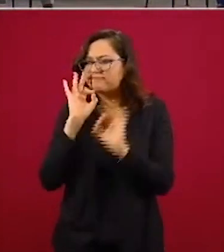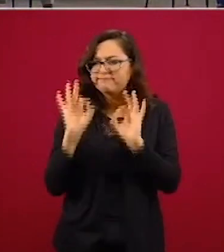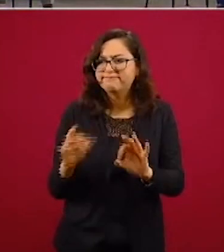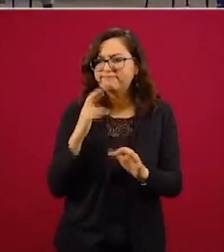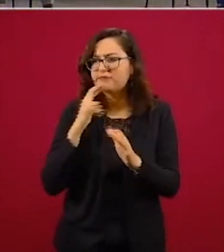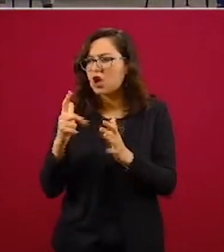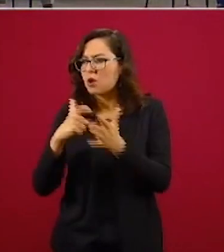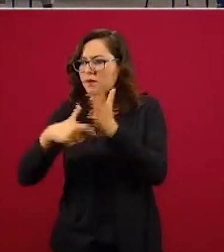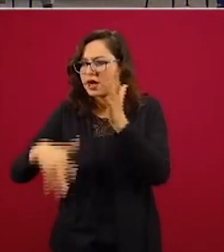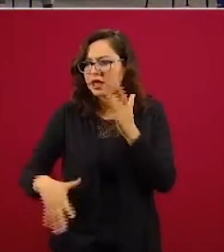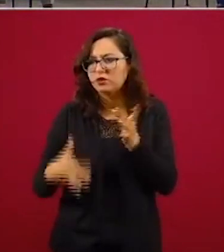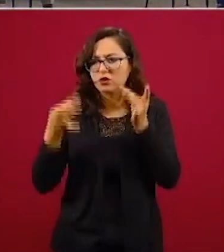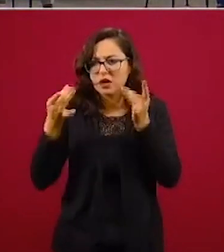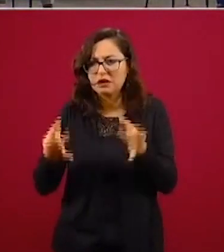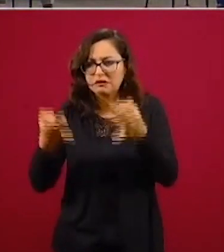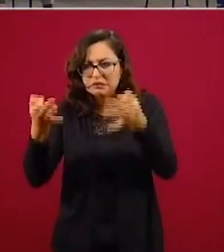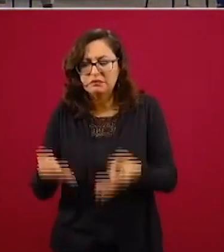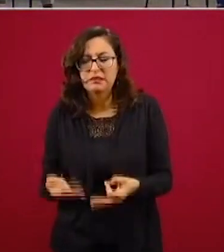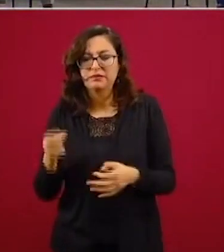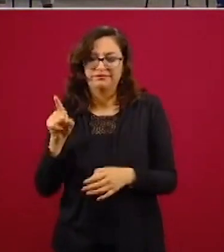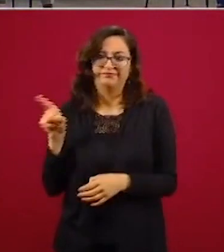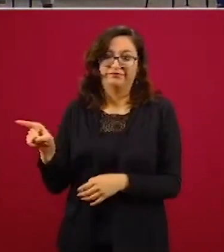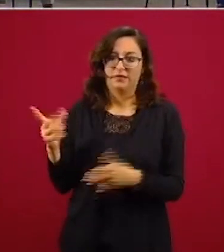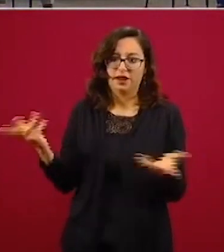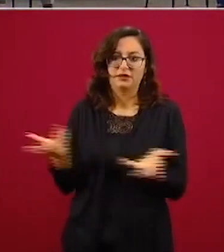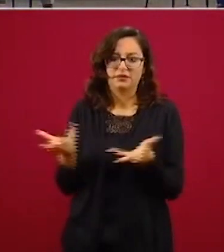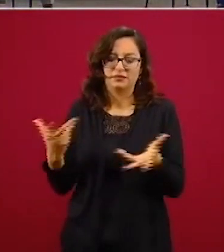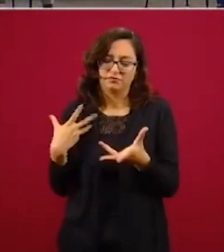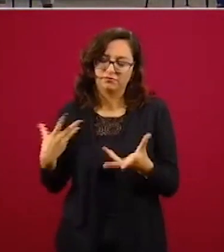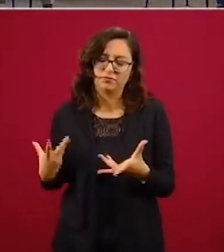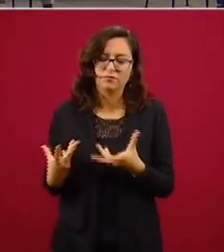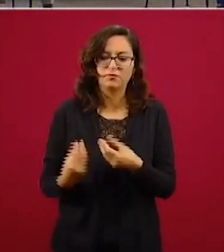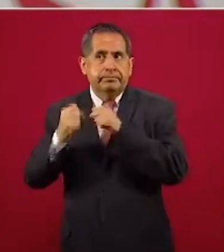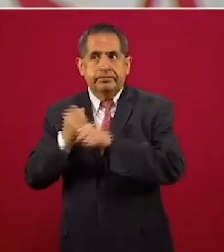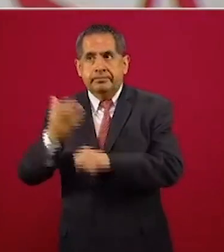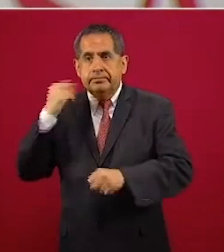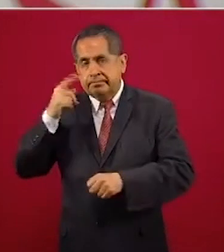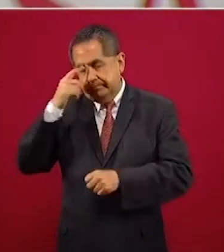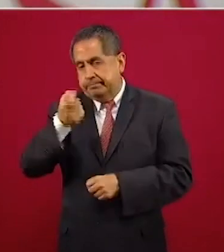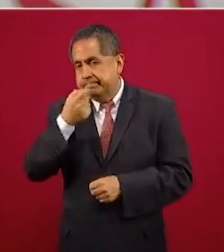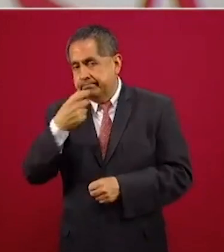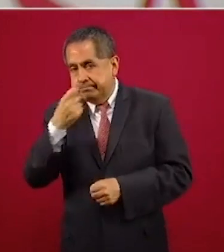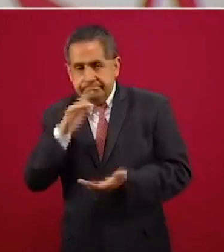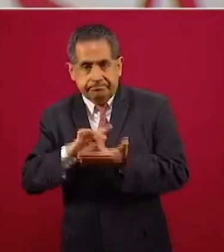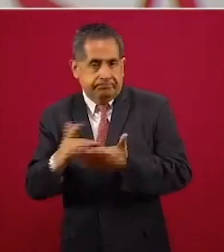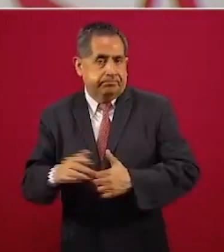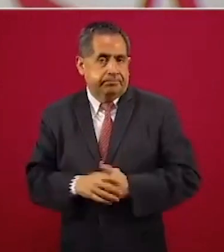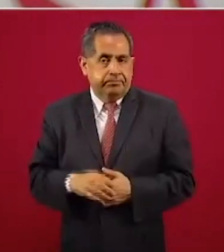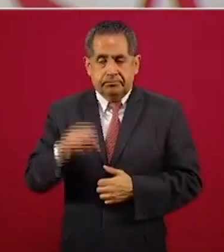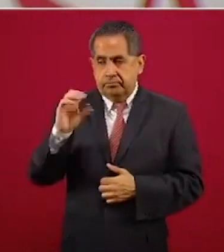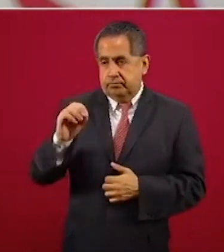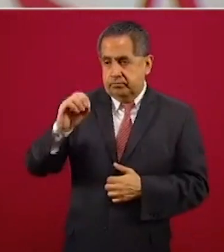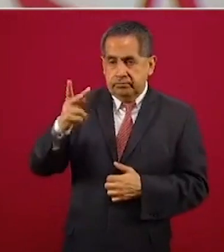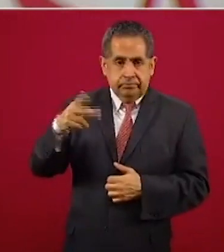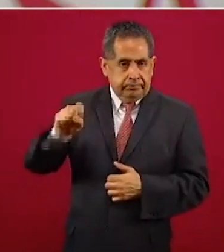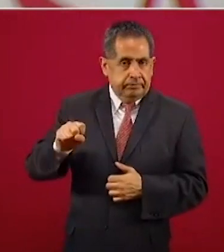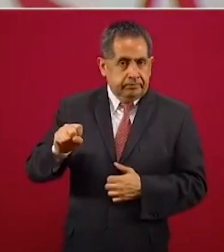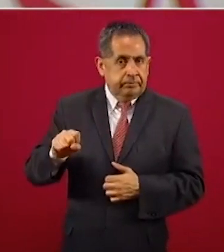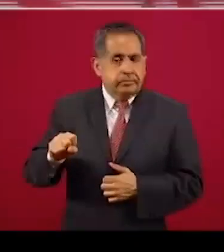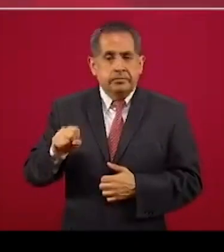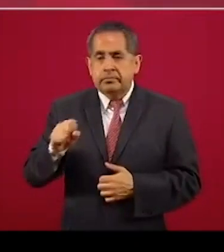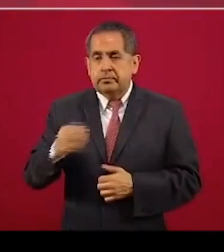Rotatorio de Vacunas de la Organización Panamericana de la Salud, la OPS. La Organización Panamericana de la Salud no está